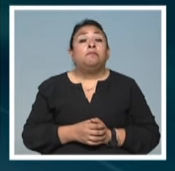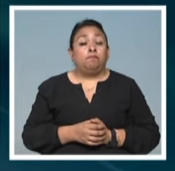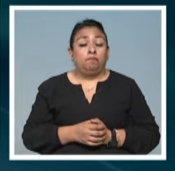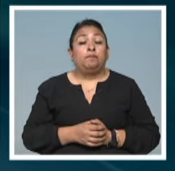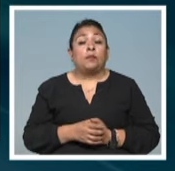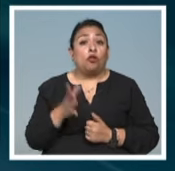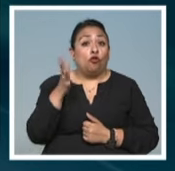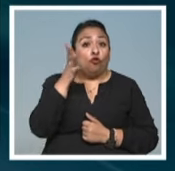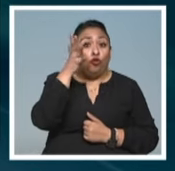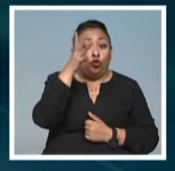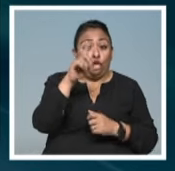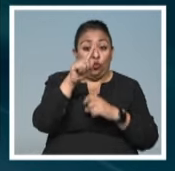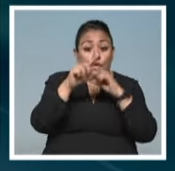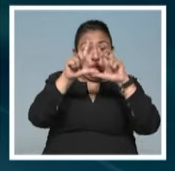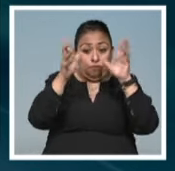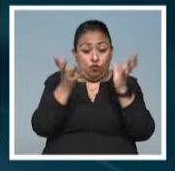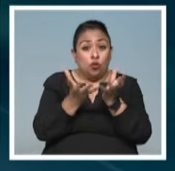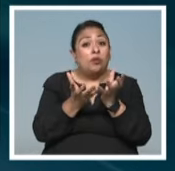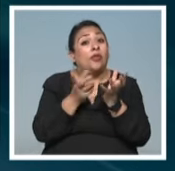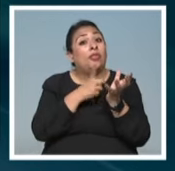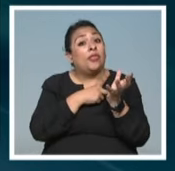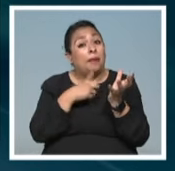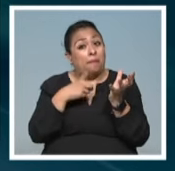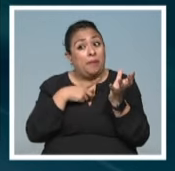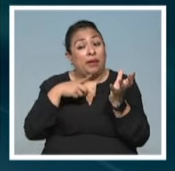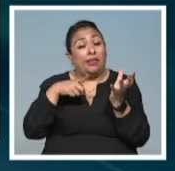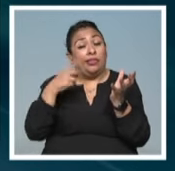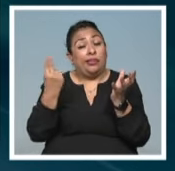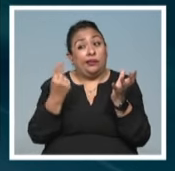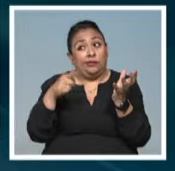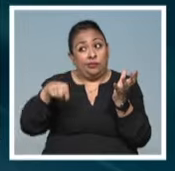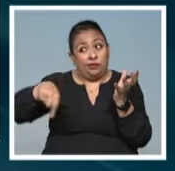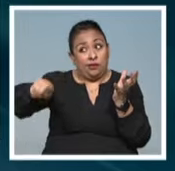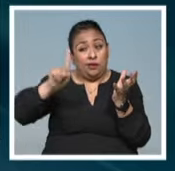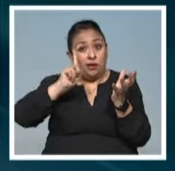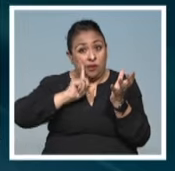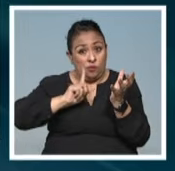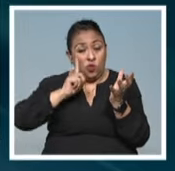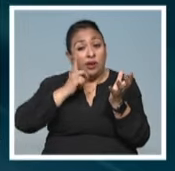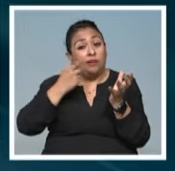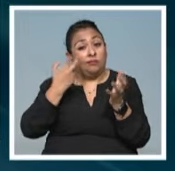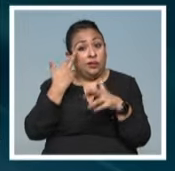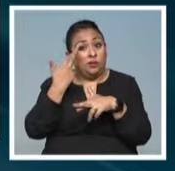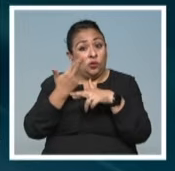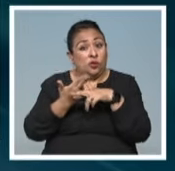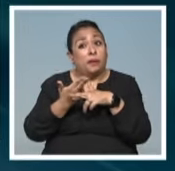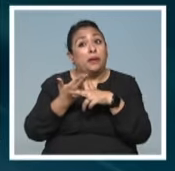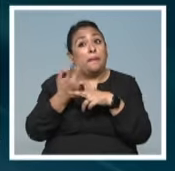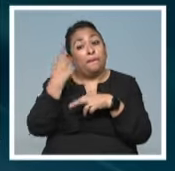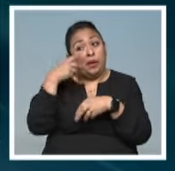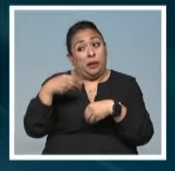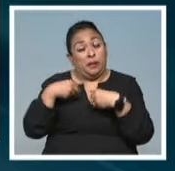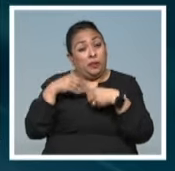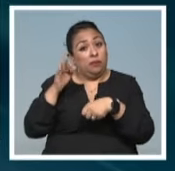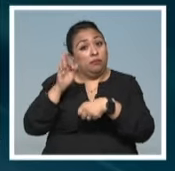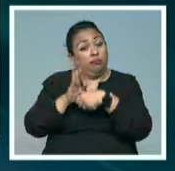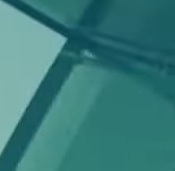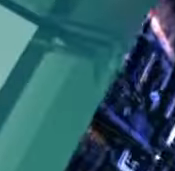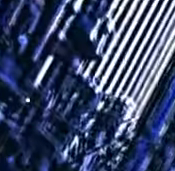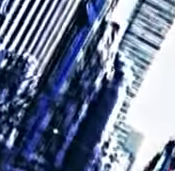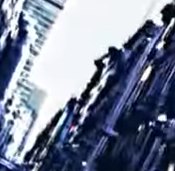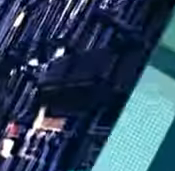El futuro del planeta depende de ellas y por ende nuestra responsabilidad para garantizar su vida es absoluta.